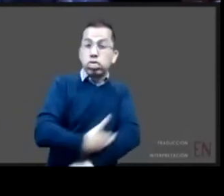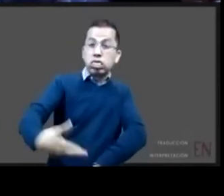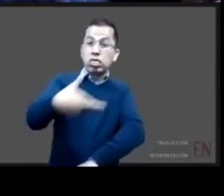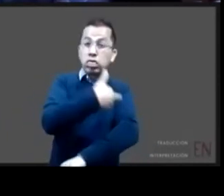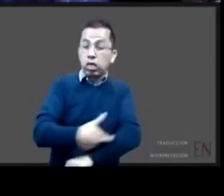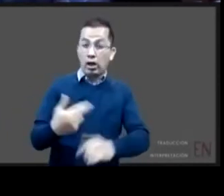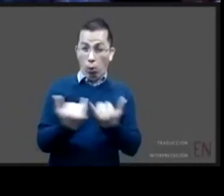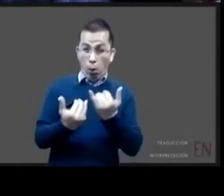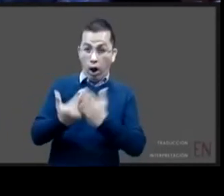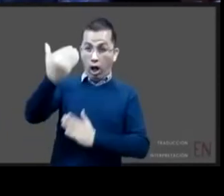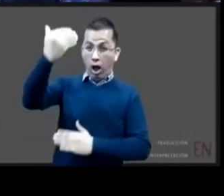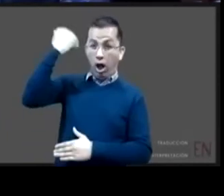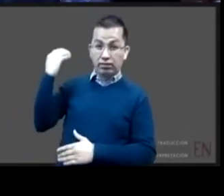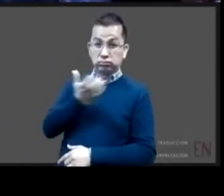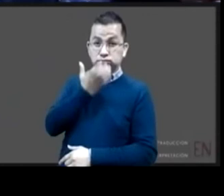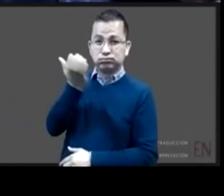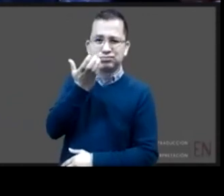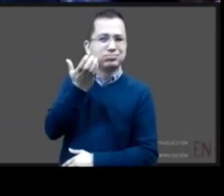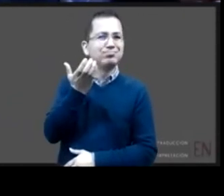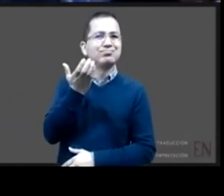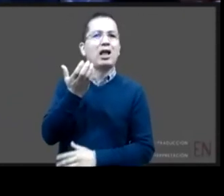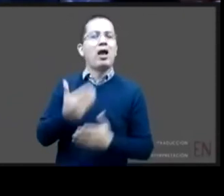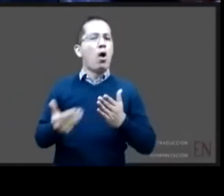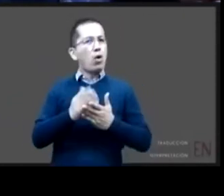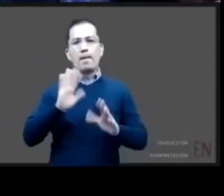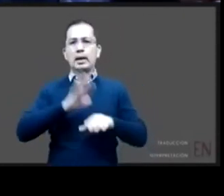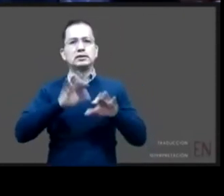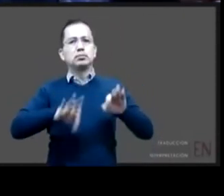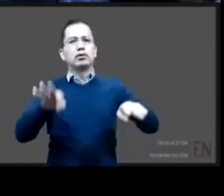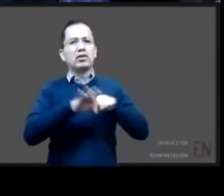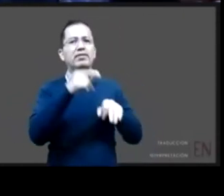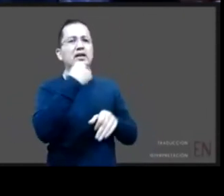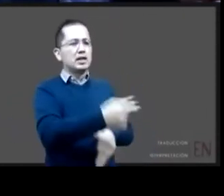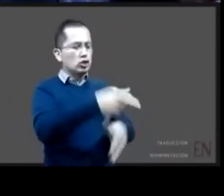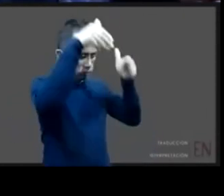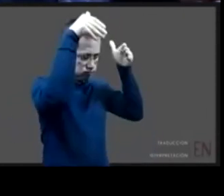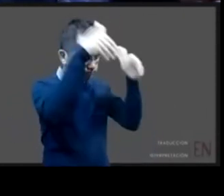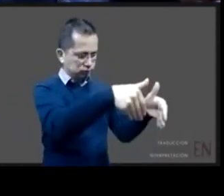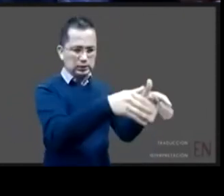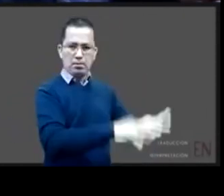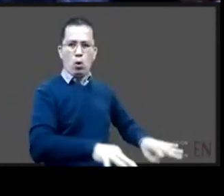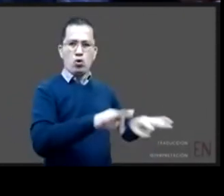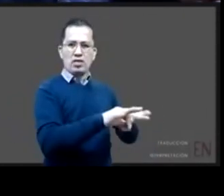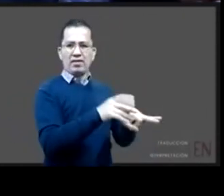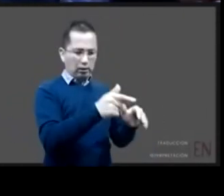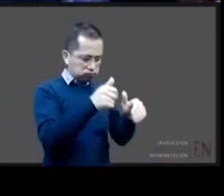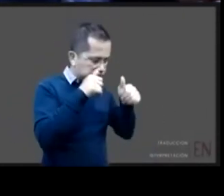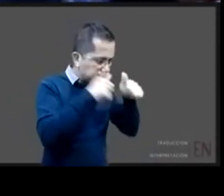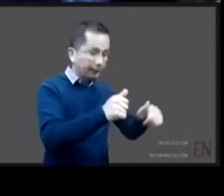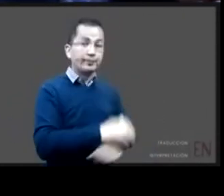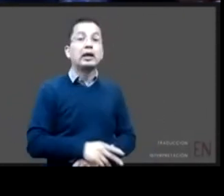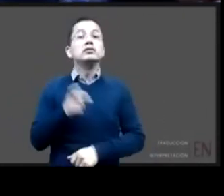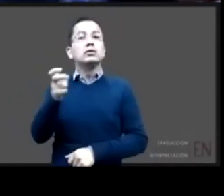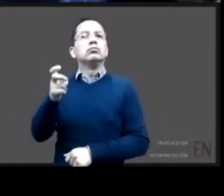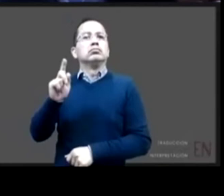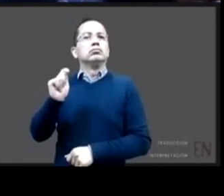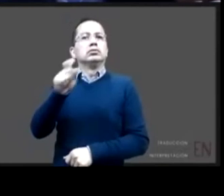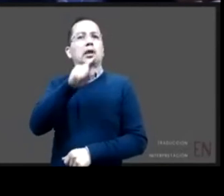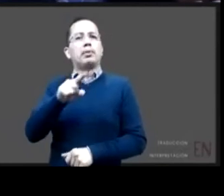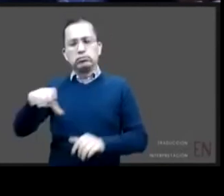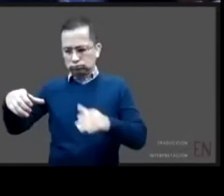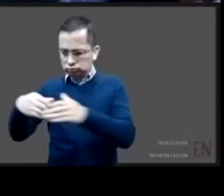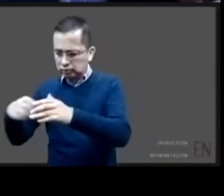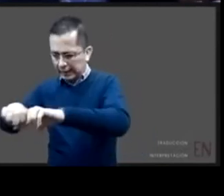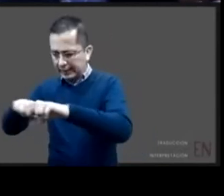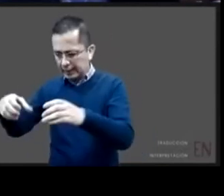principio del enfoque al interés superior la ratificación de estas medidas con el apoyo de los equipos multidisciplinarios para poderle garantizar ese derecho